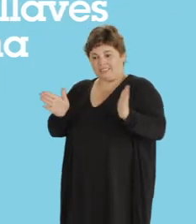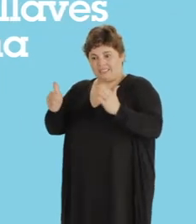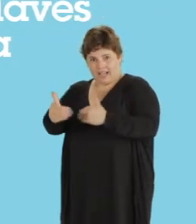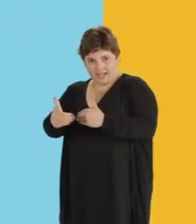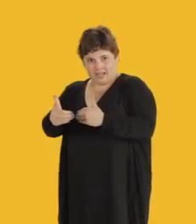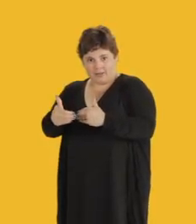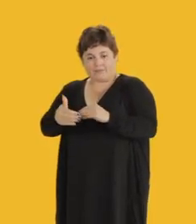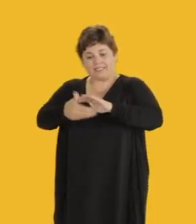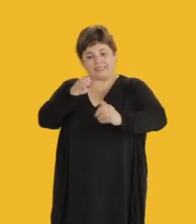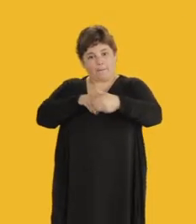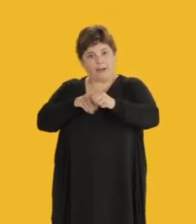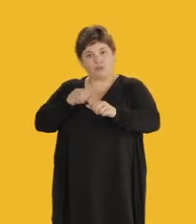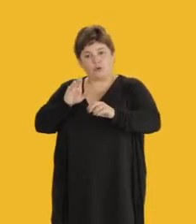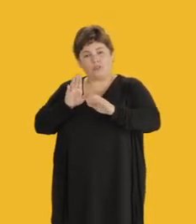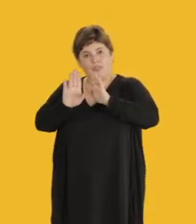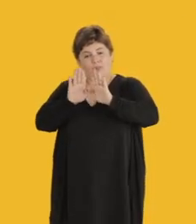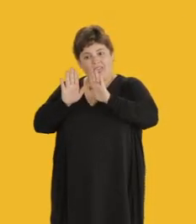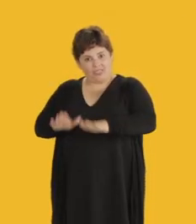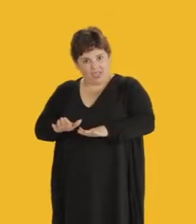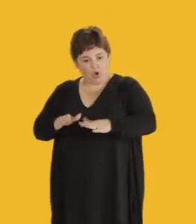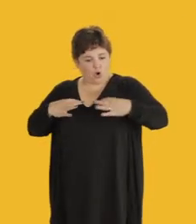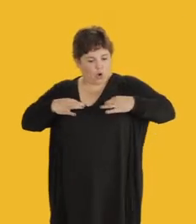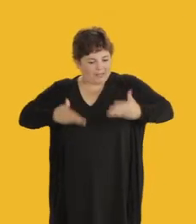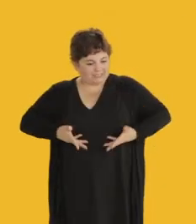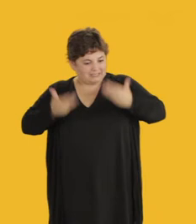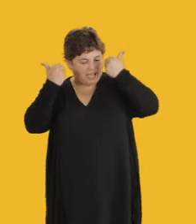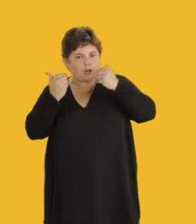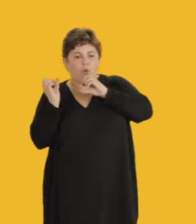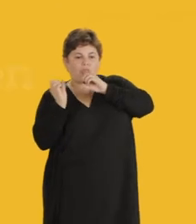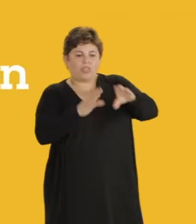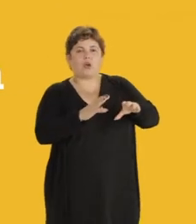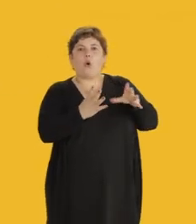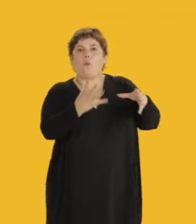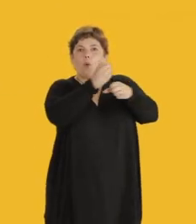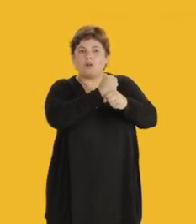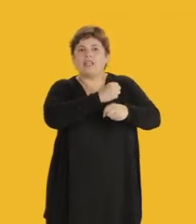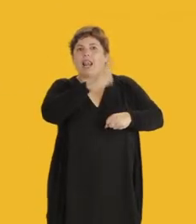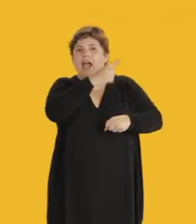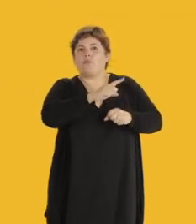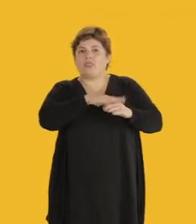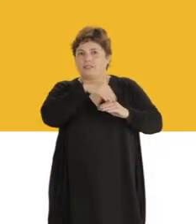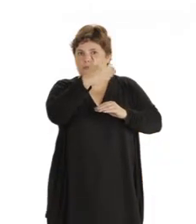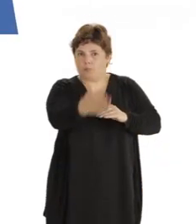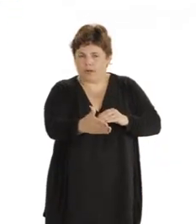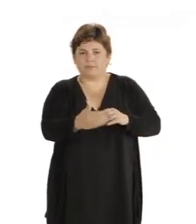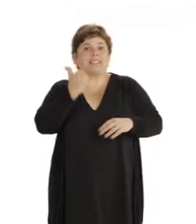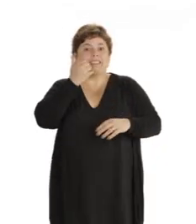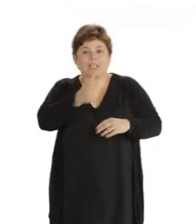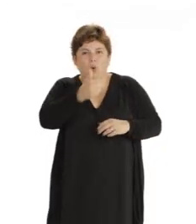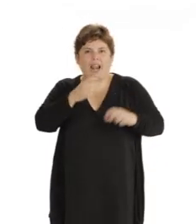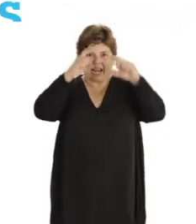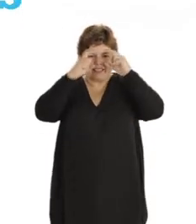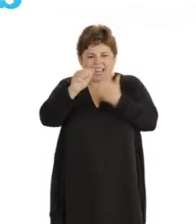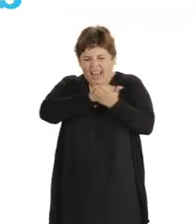en una caja. Deja tus zapatos en la entrada, sacate la ropa que usaste y déjala en una bolsa para lavarla luego. Limpia el